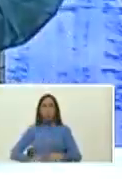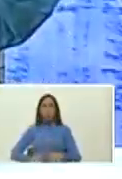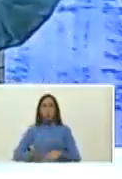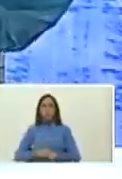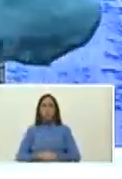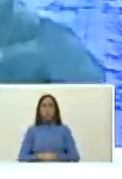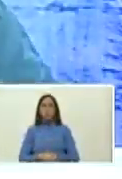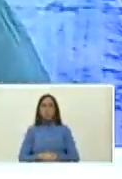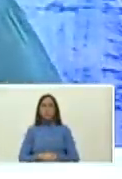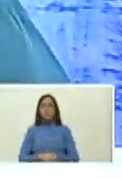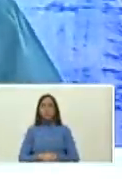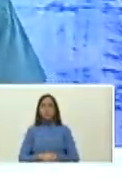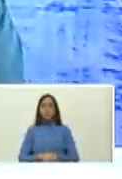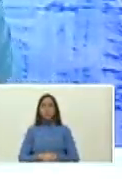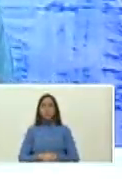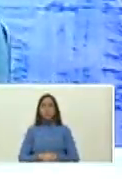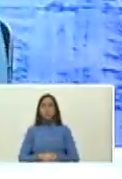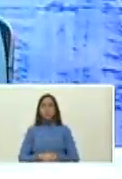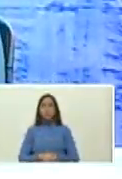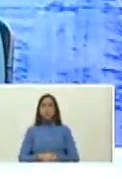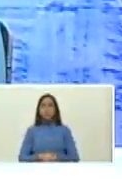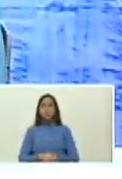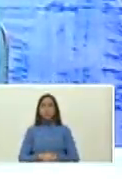3 5 8